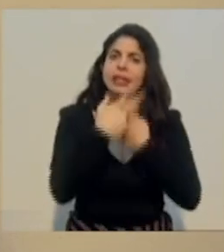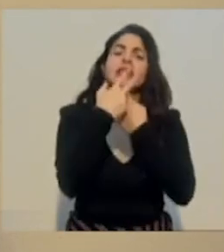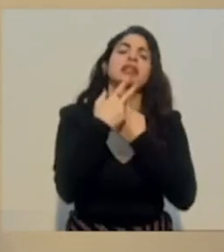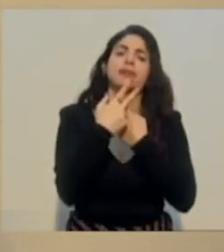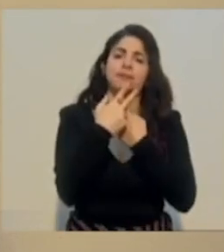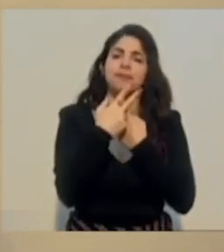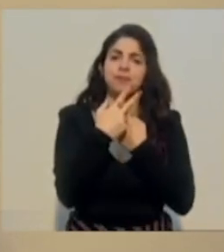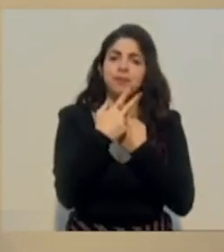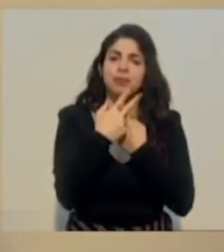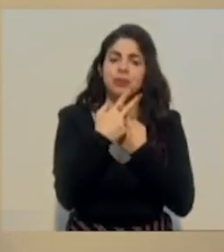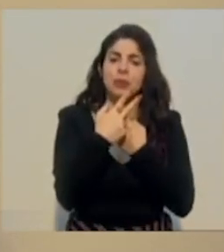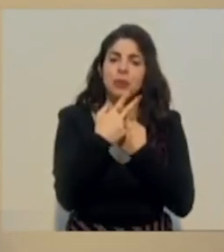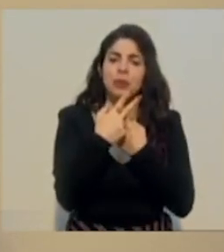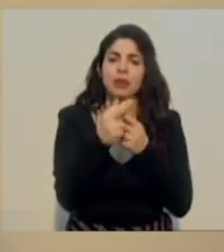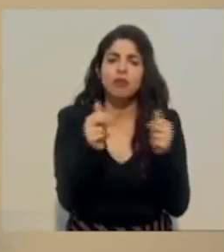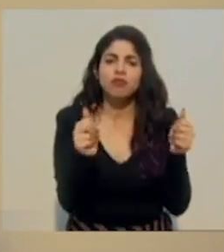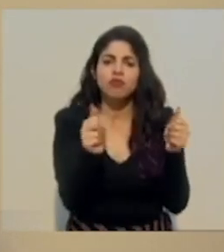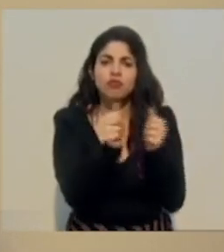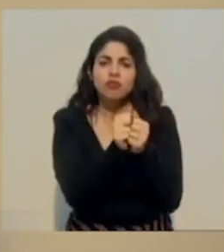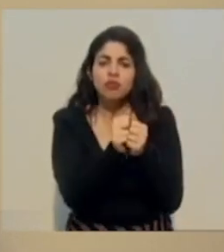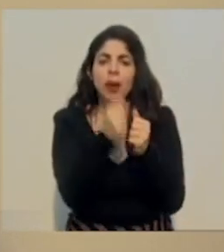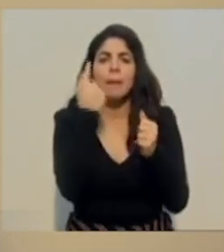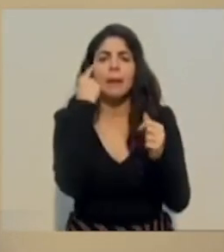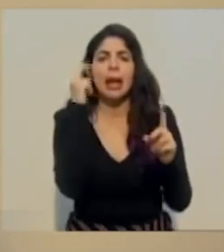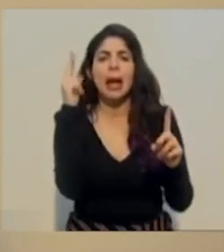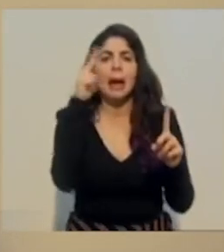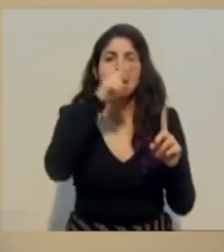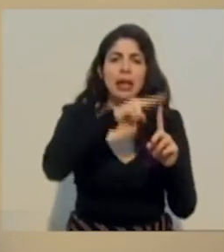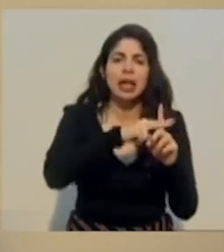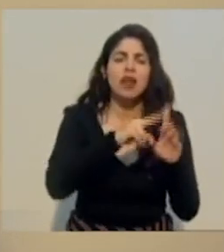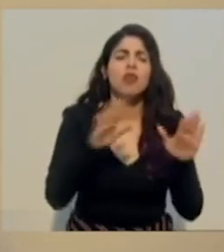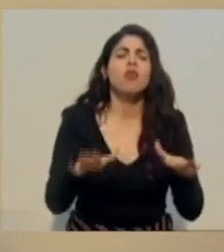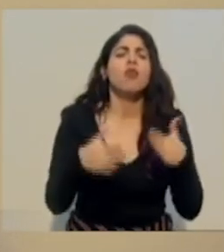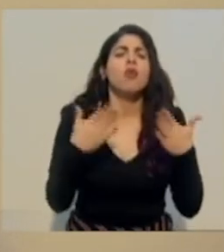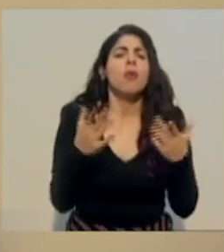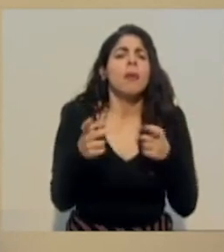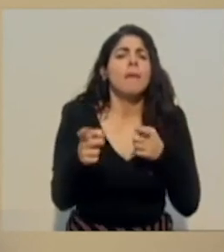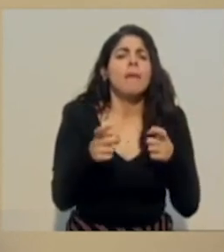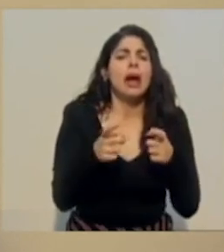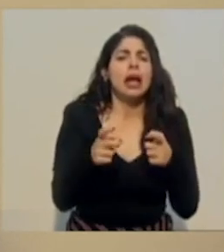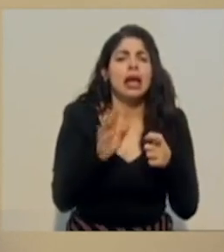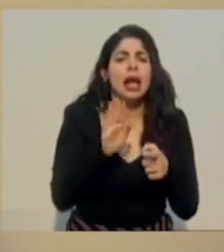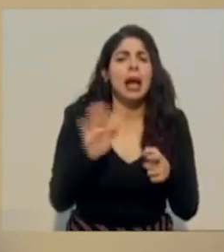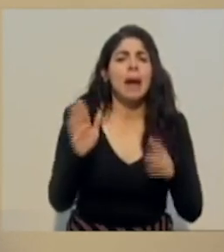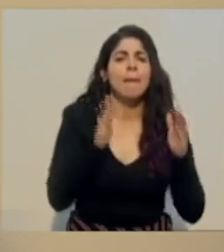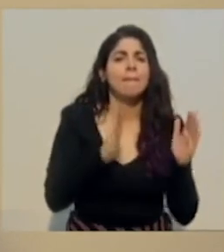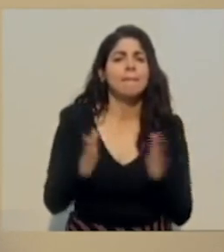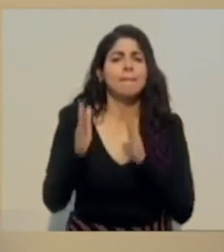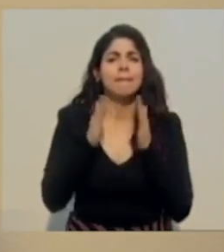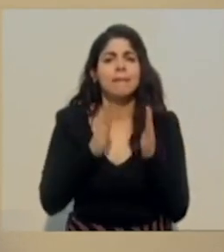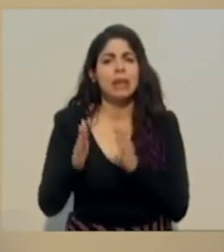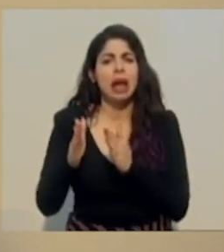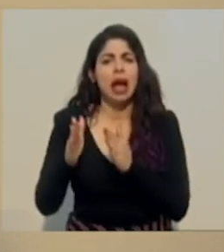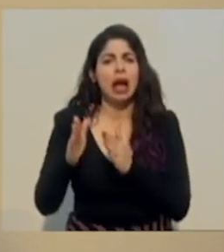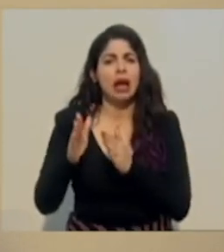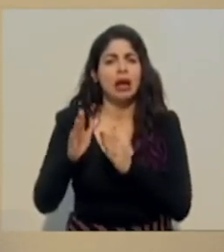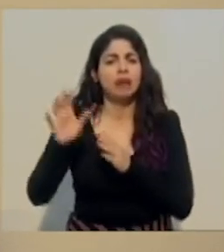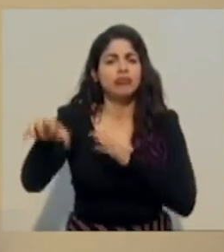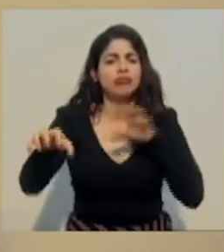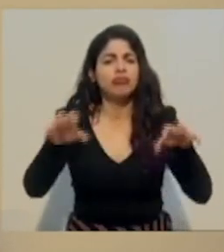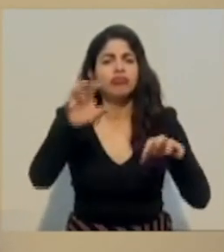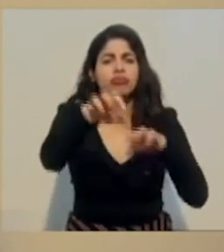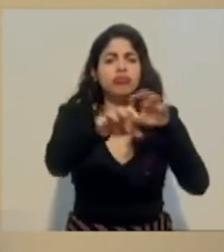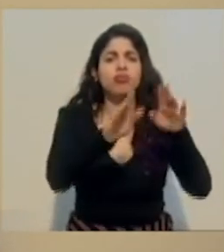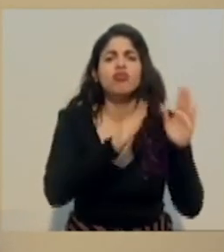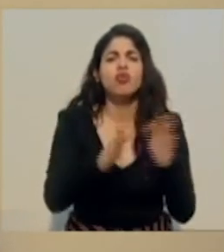acompañamiento e implementación de cómo se van a manejar estos planes a nivel local. Algunas municipalidades